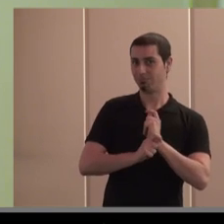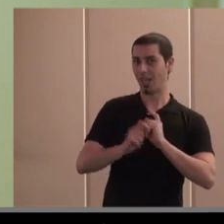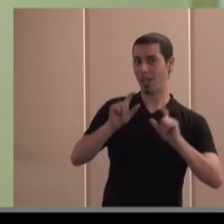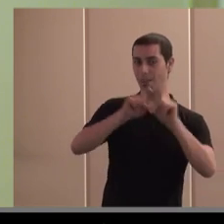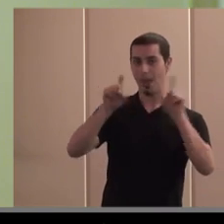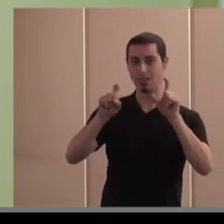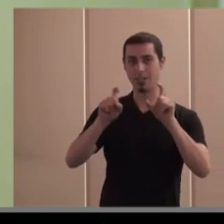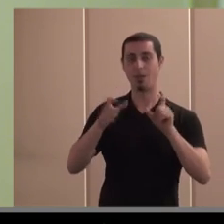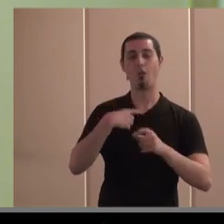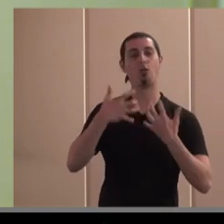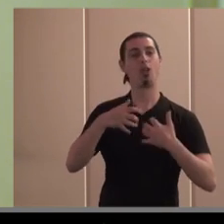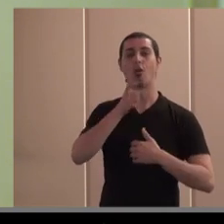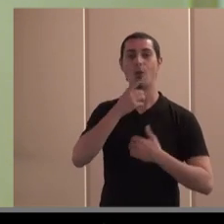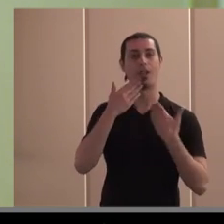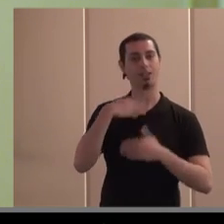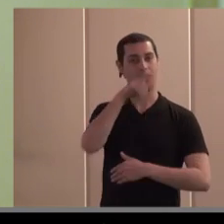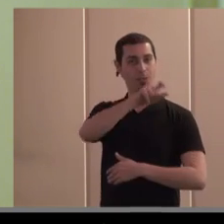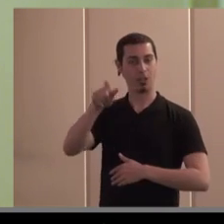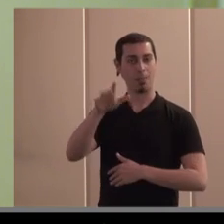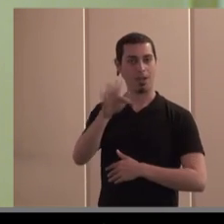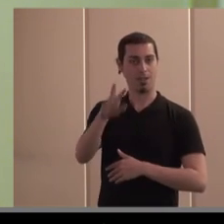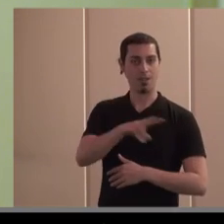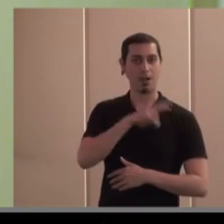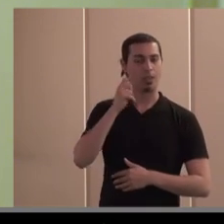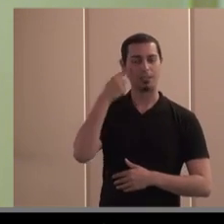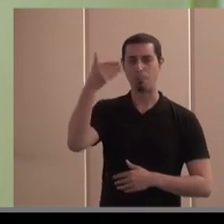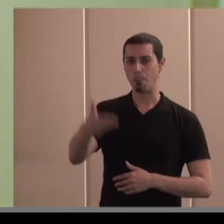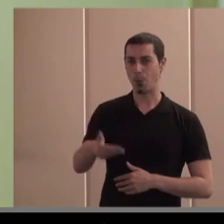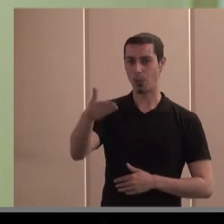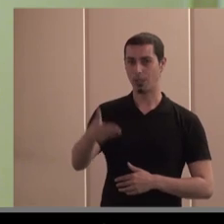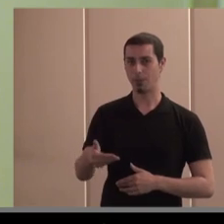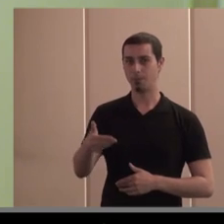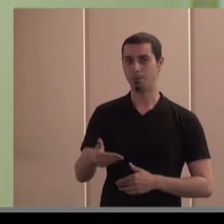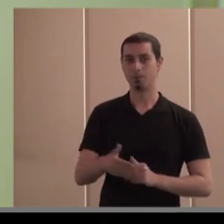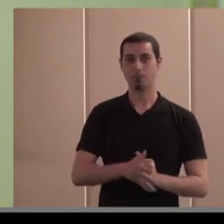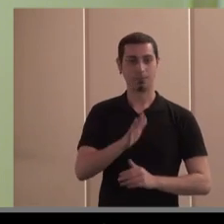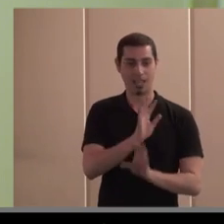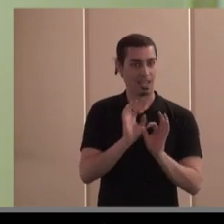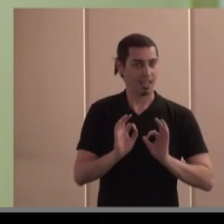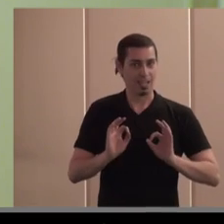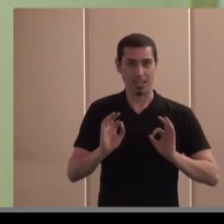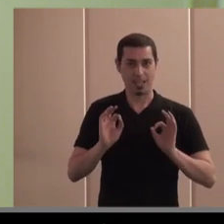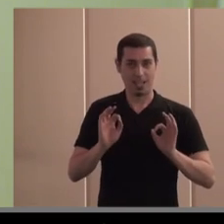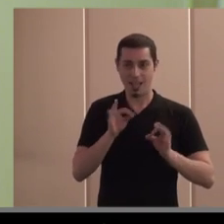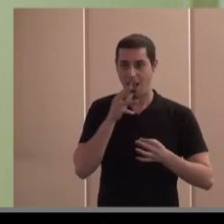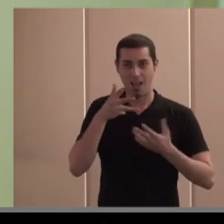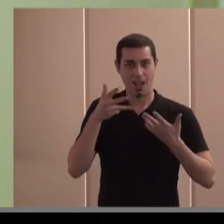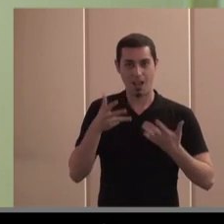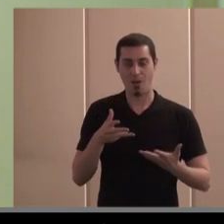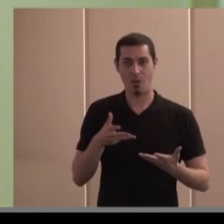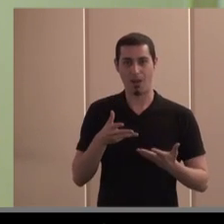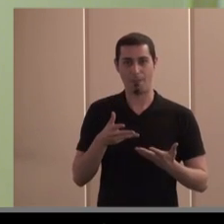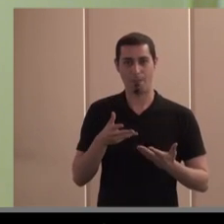valores que es lo que he comentado al principio de mi intervención y esto sí que es importante y es algo que en estos momentos